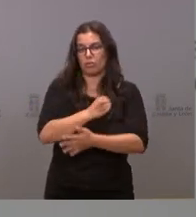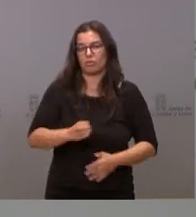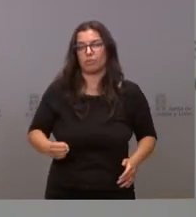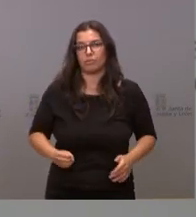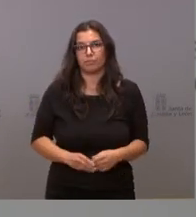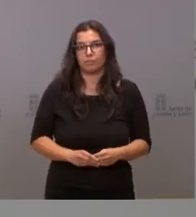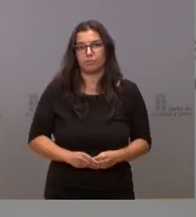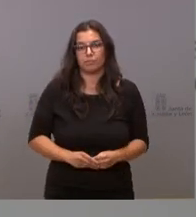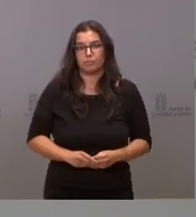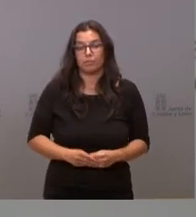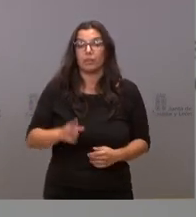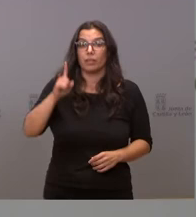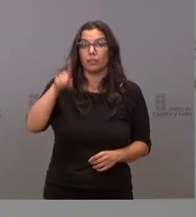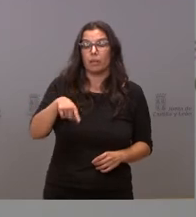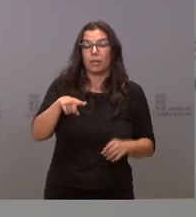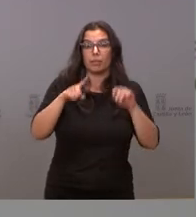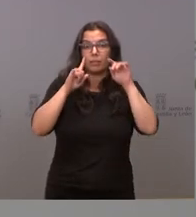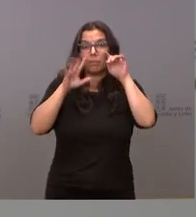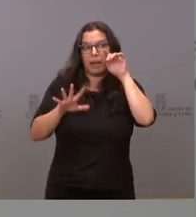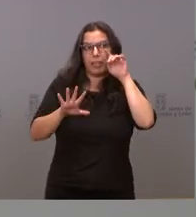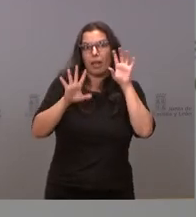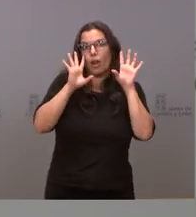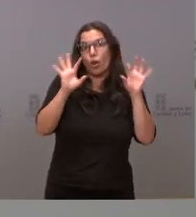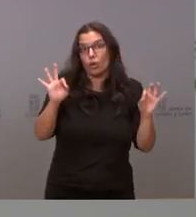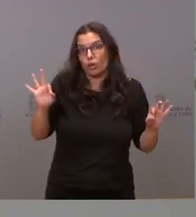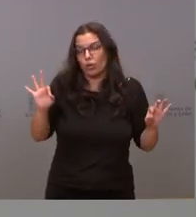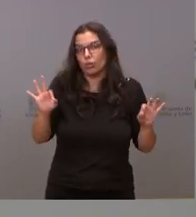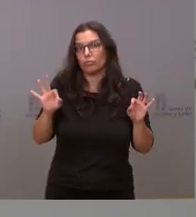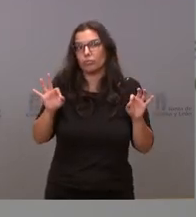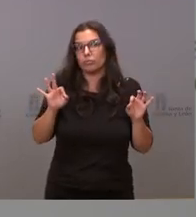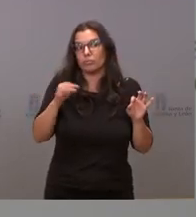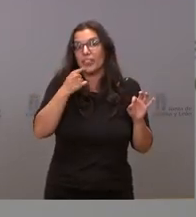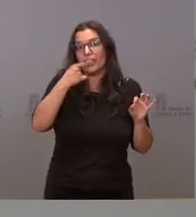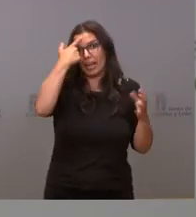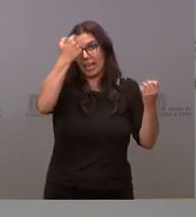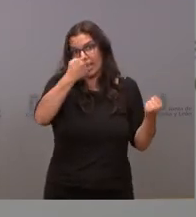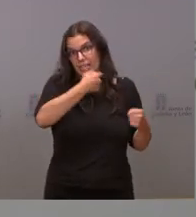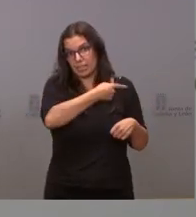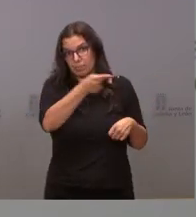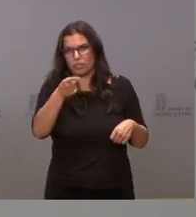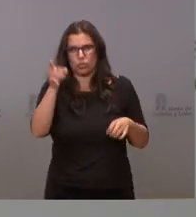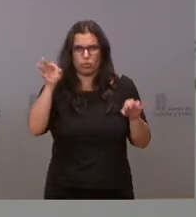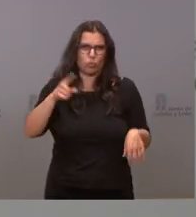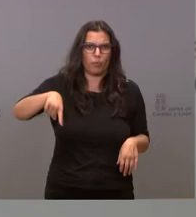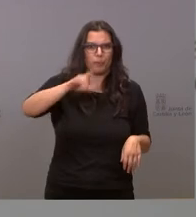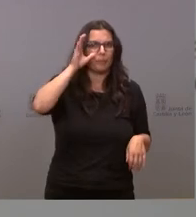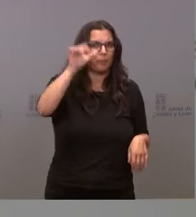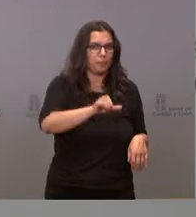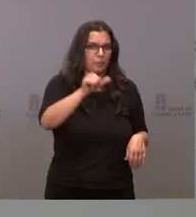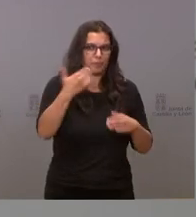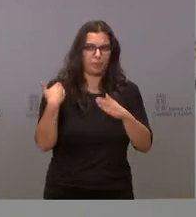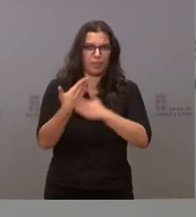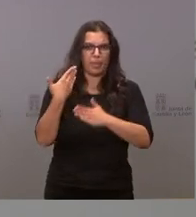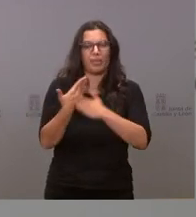autónomas. también parece razonable, lo indican los expertos, lo han escuchado ustedes todos estos